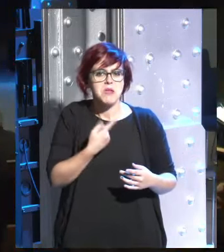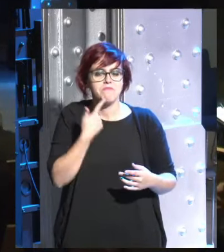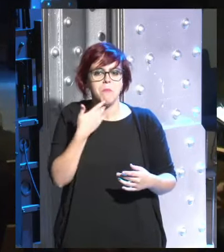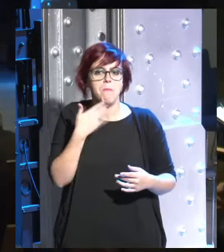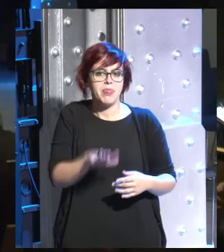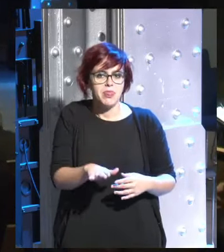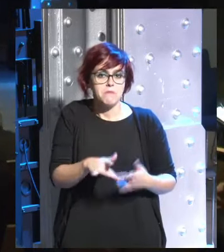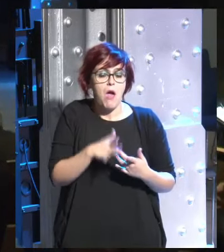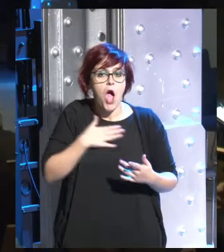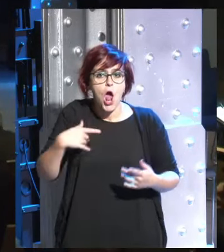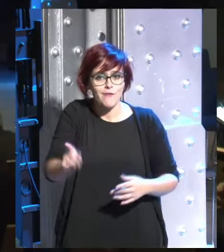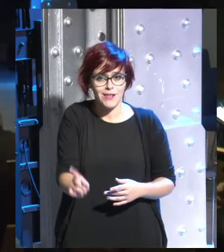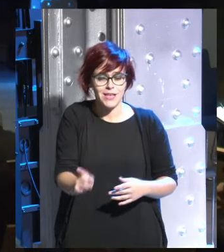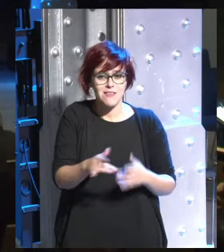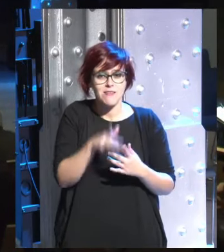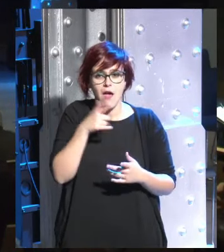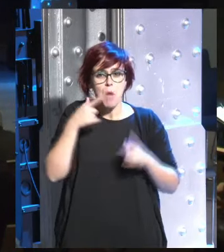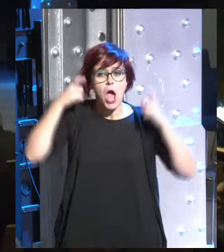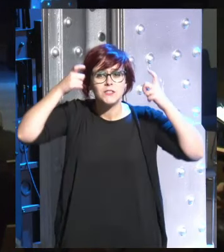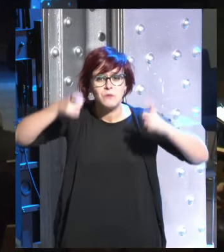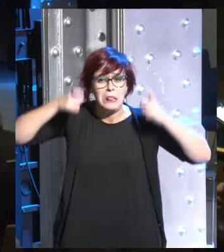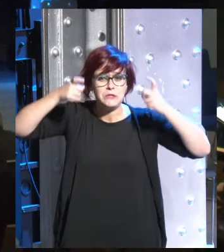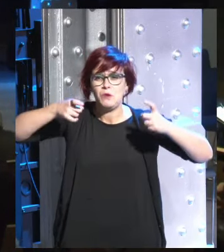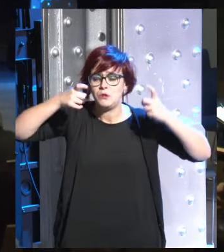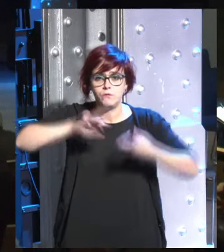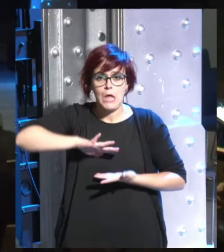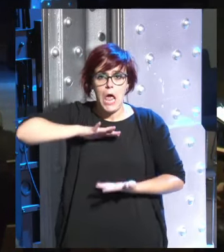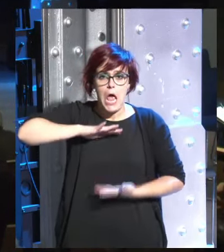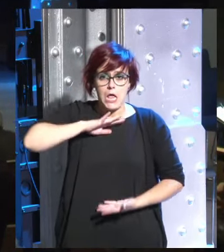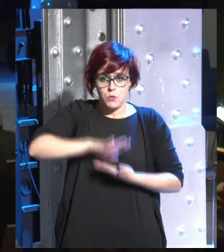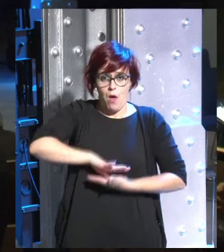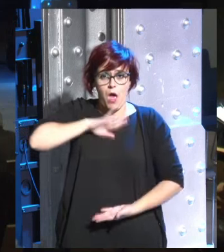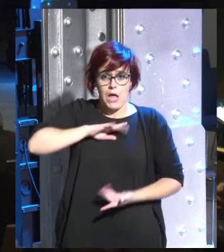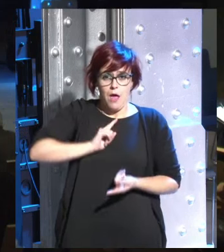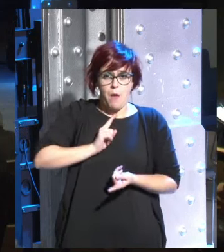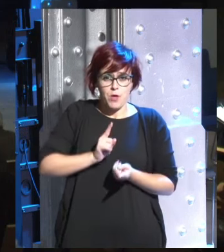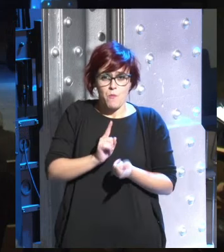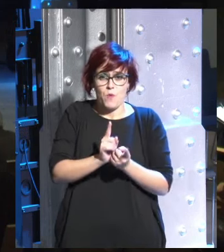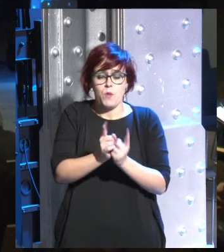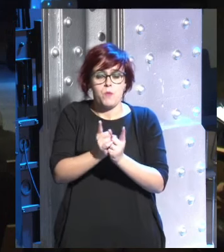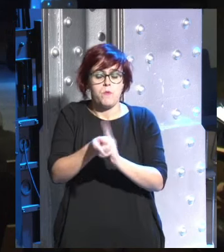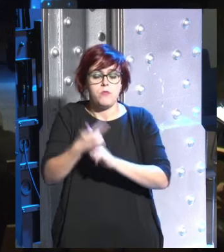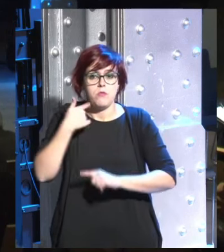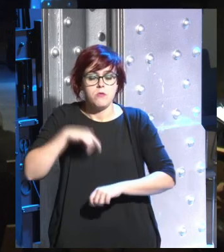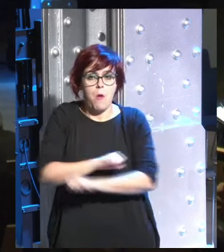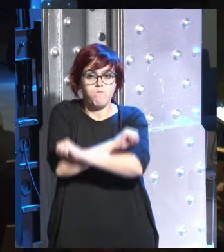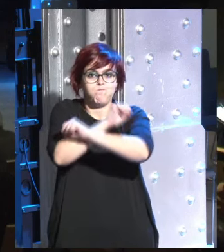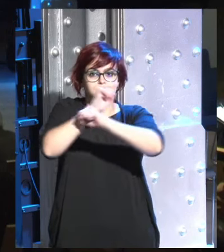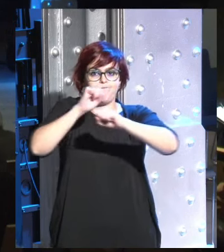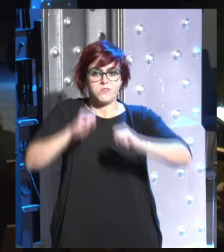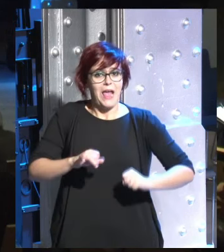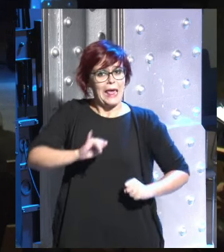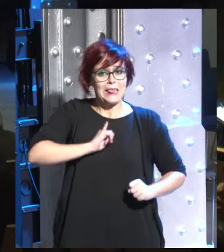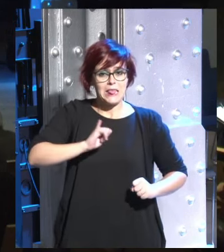uno ha invertido tanto esfuerzo tiempo energía en construir esa identidad